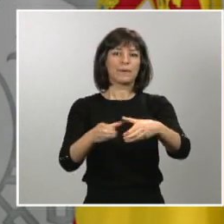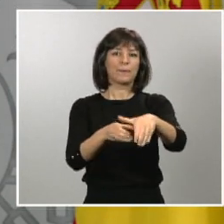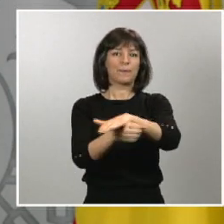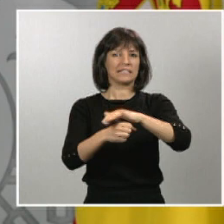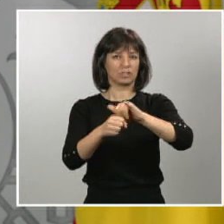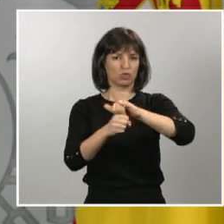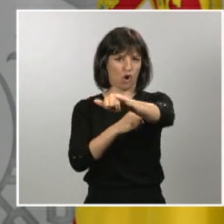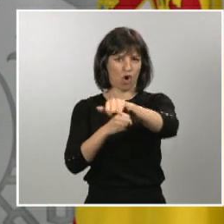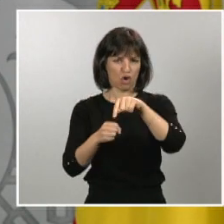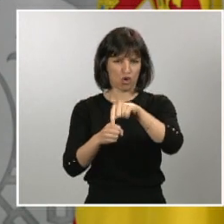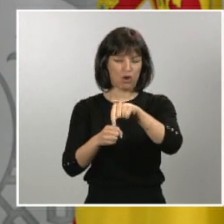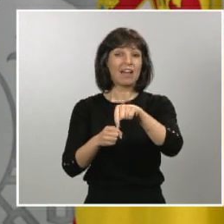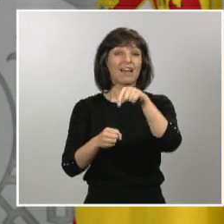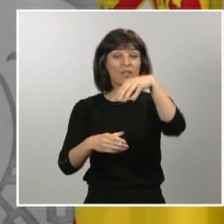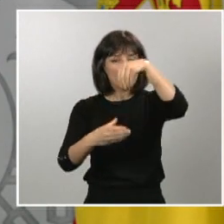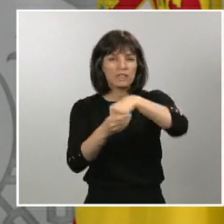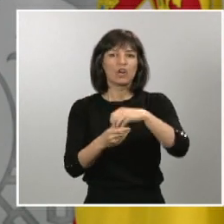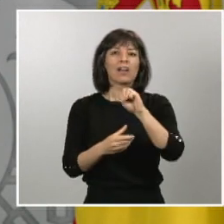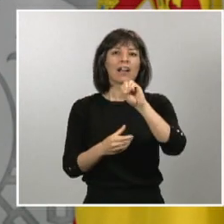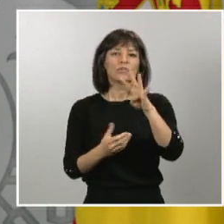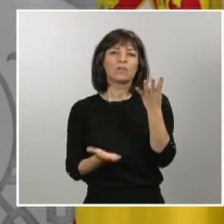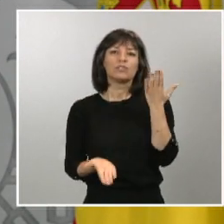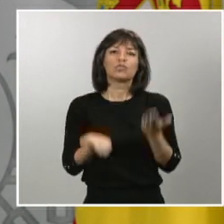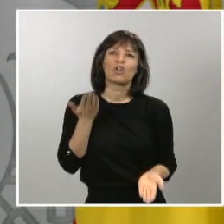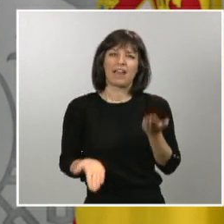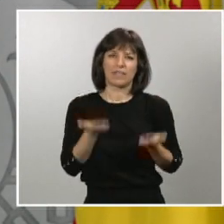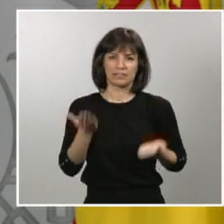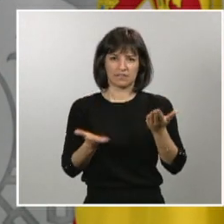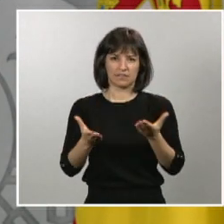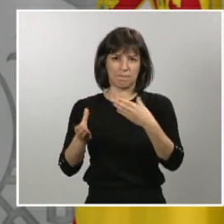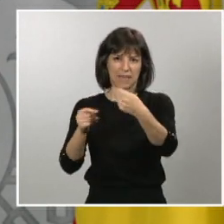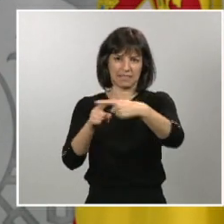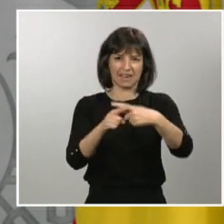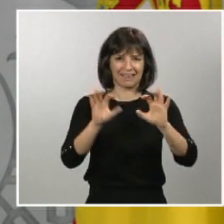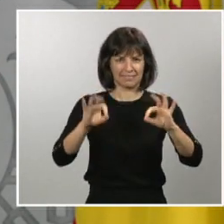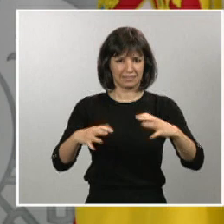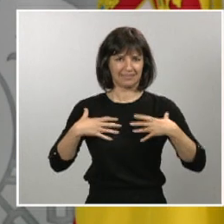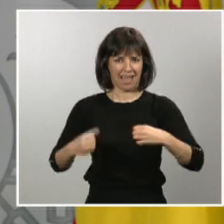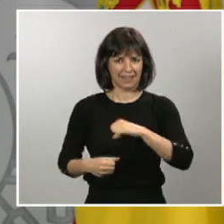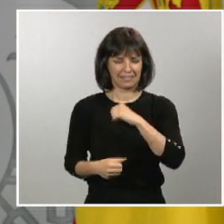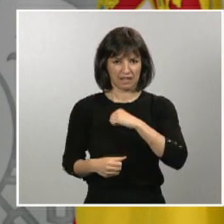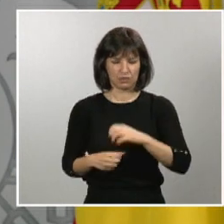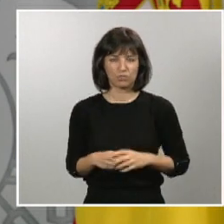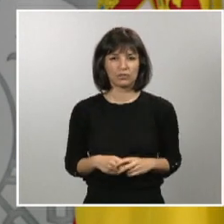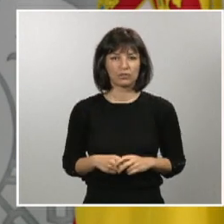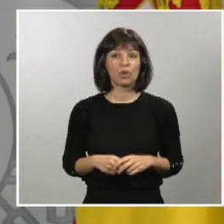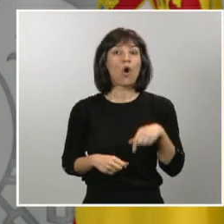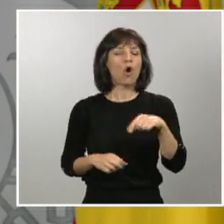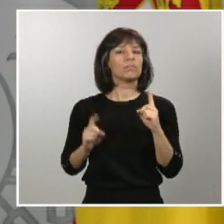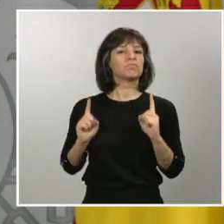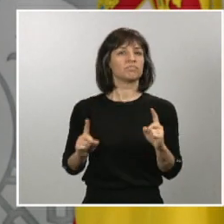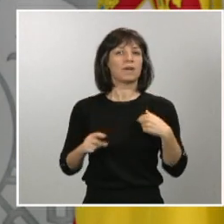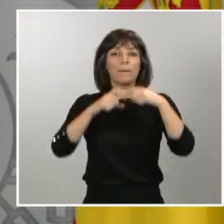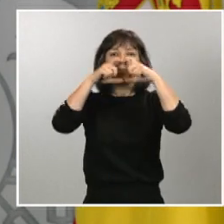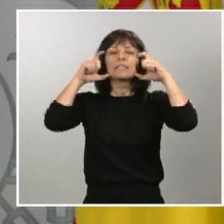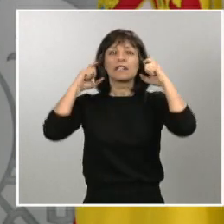14 toneladas de material sanitario. En el día de hoy también está prevista la llegada de dos millones de mascarillas para